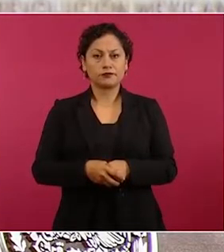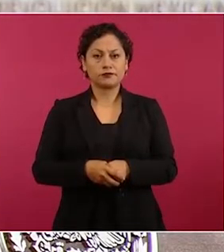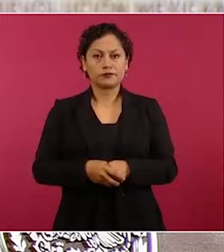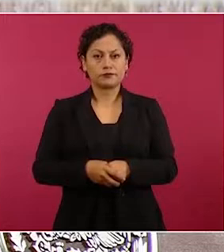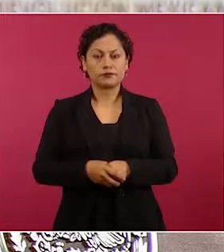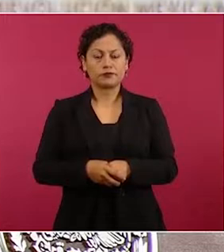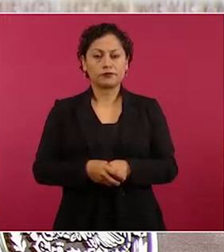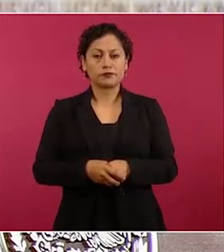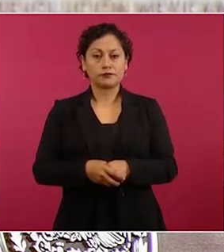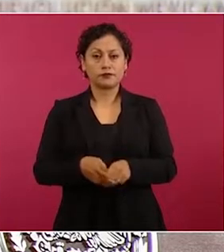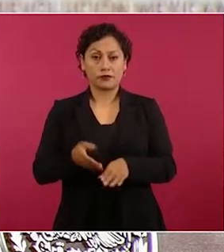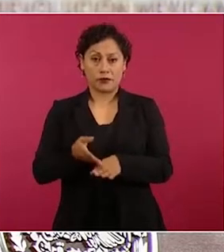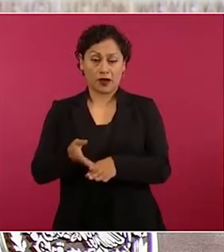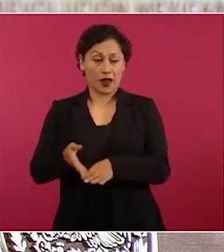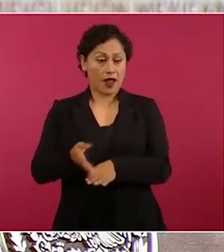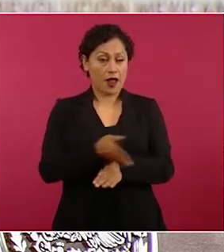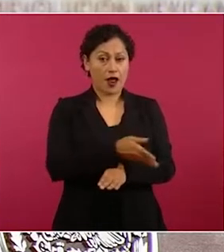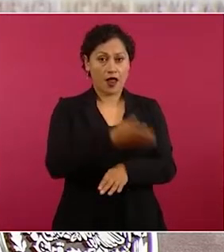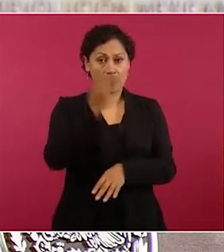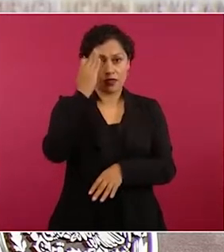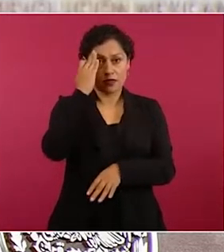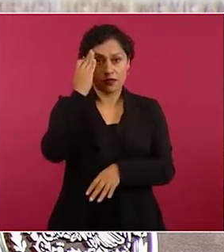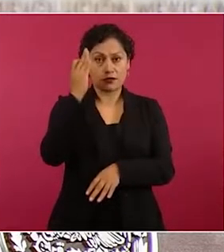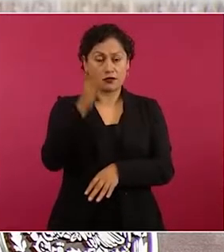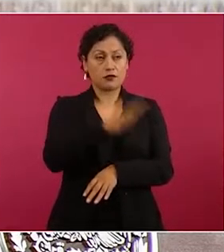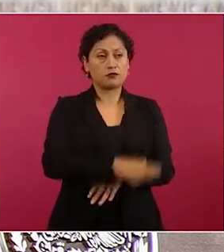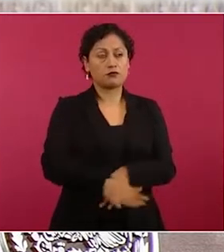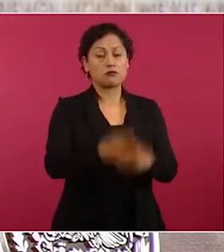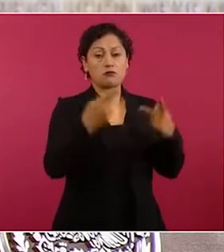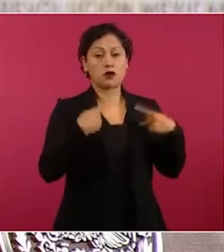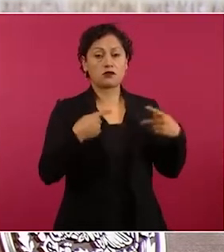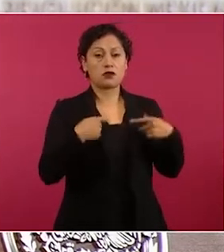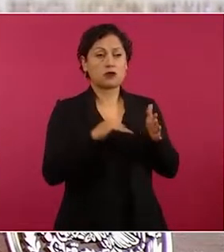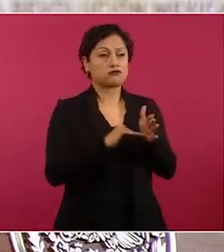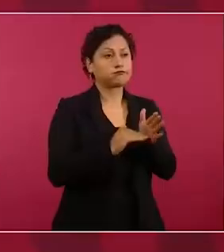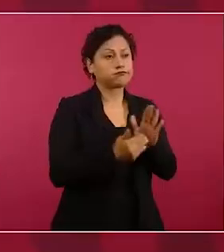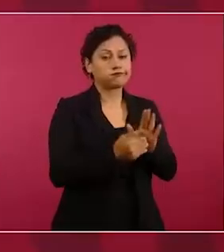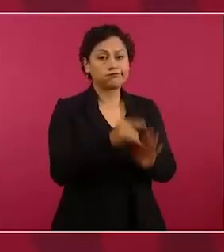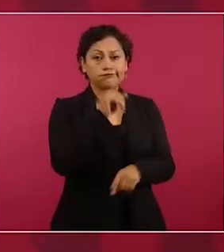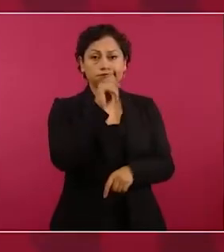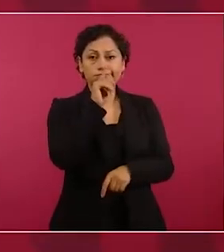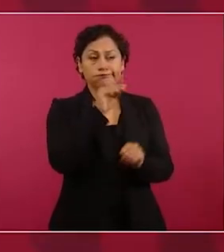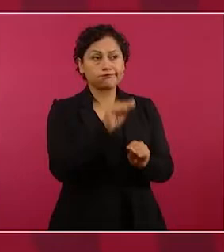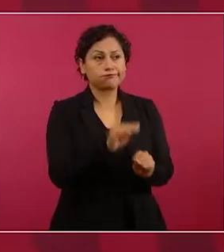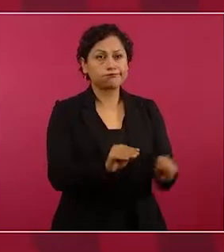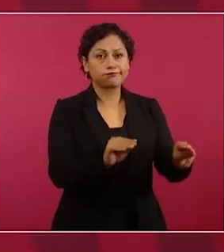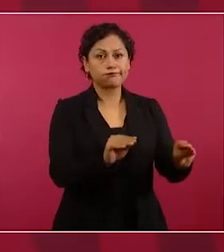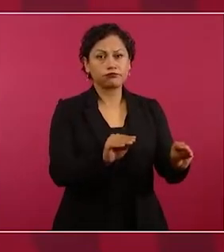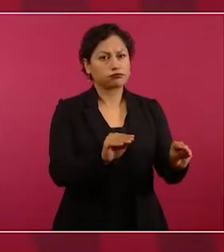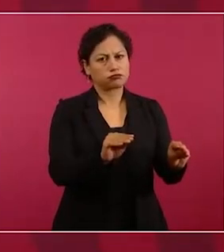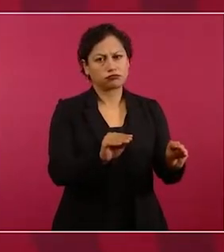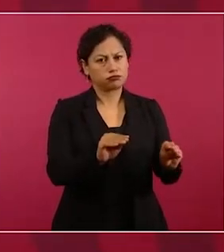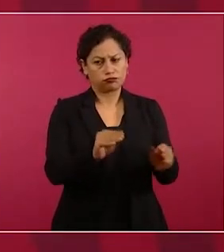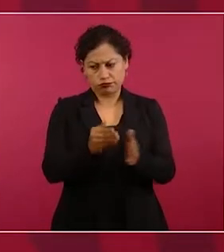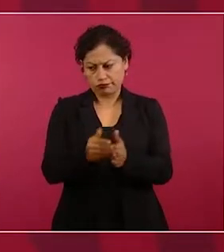pacto del silencio y de impunidad.